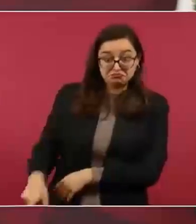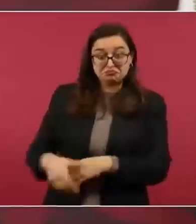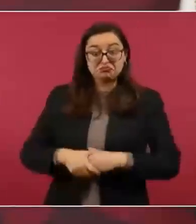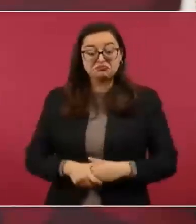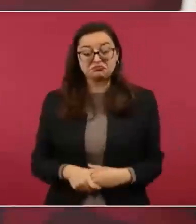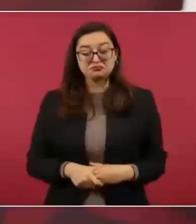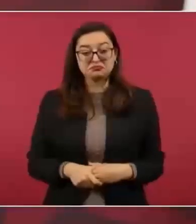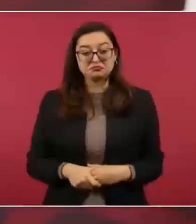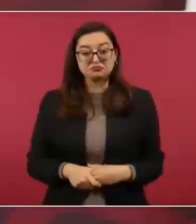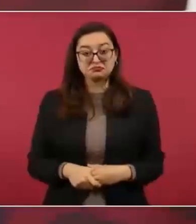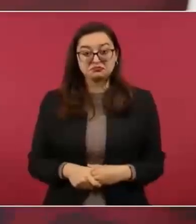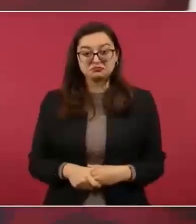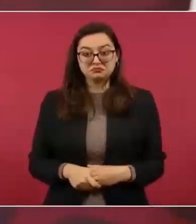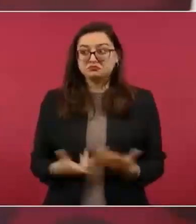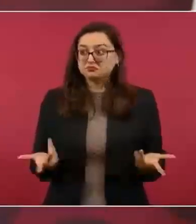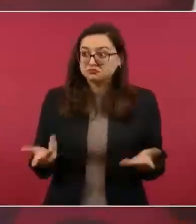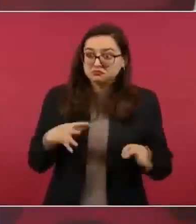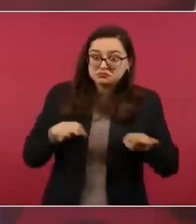¿Y qué hacen?